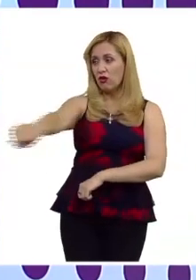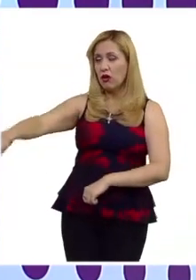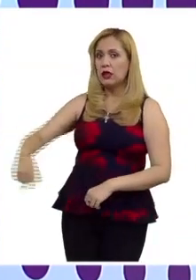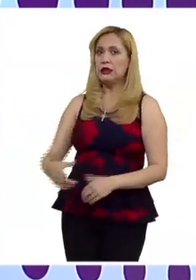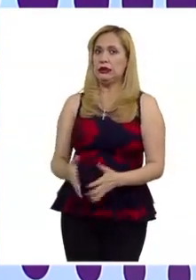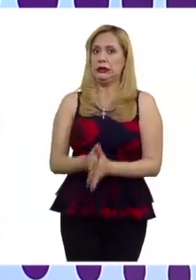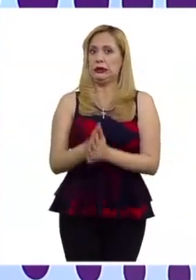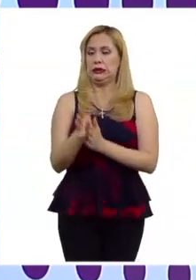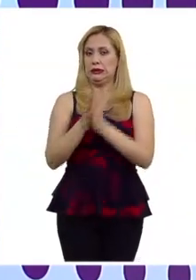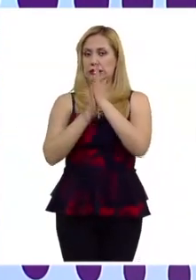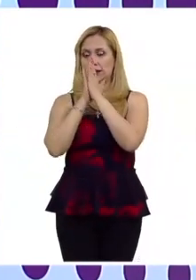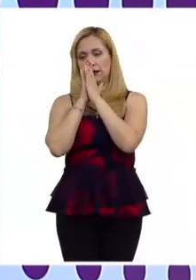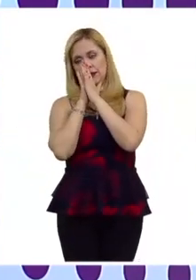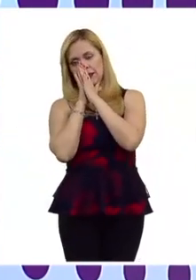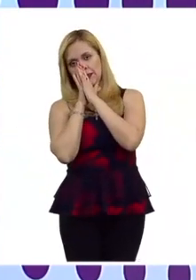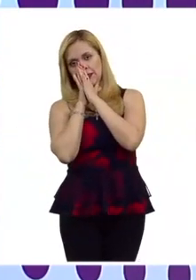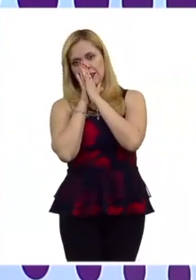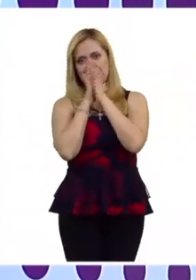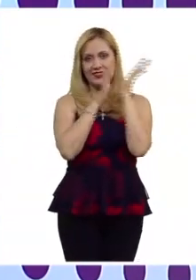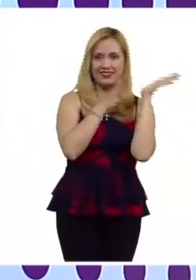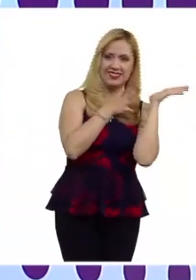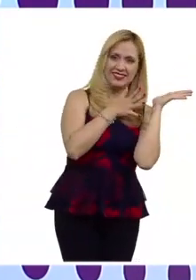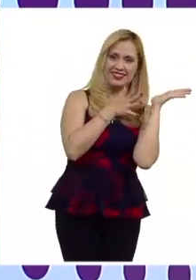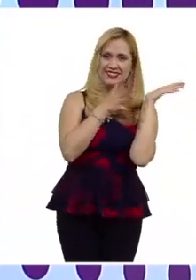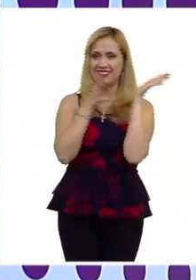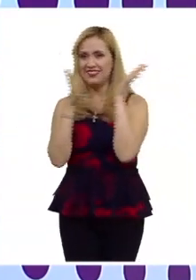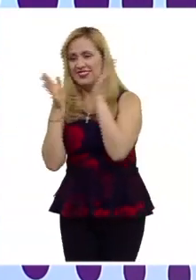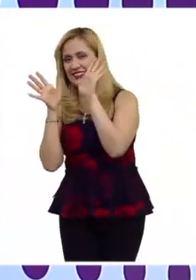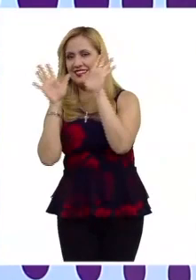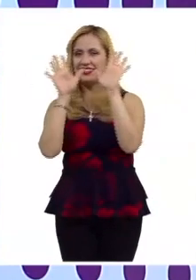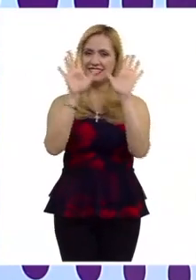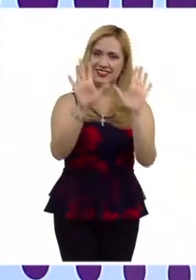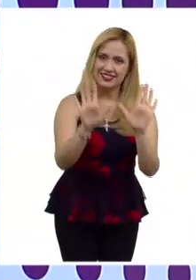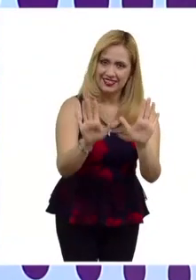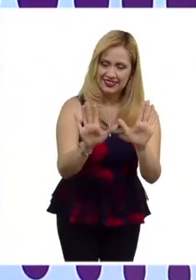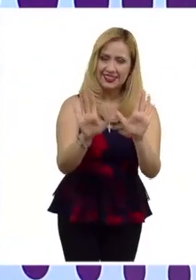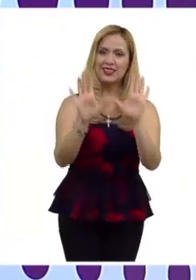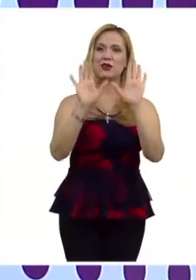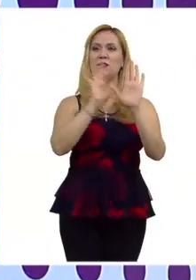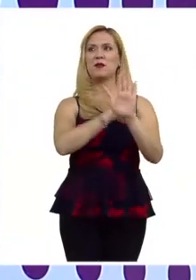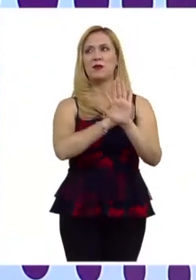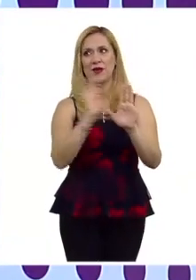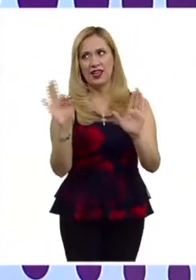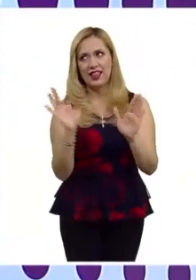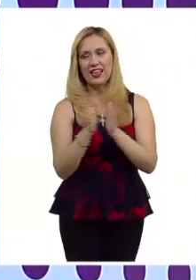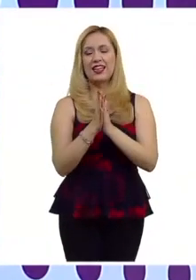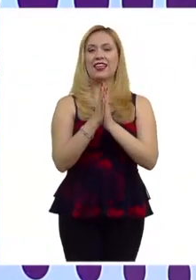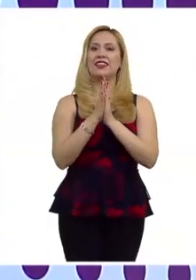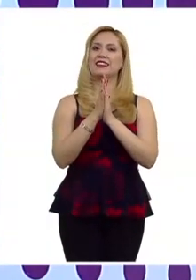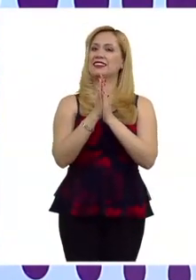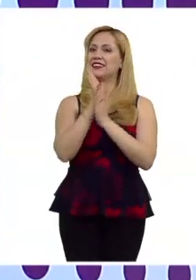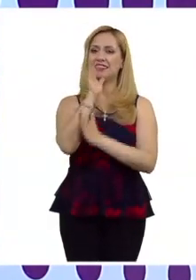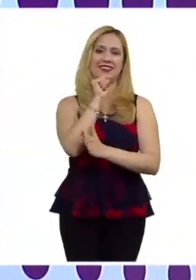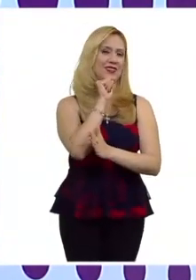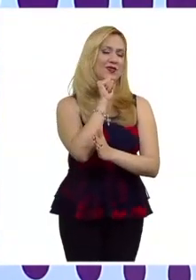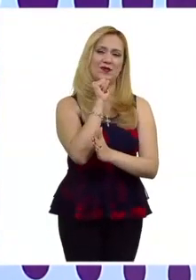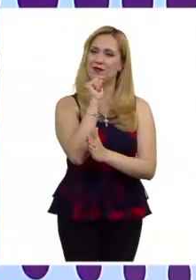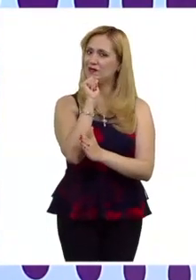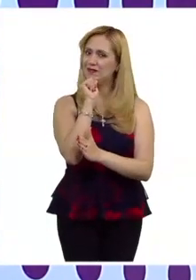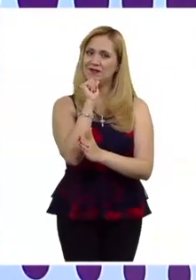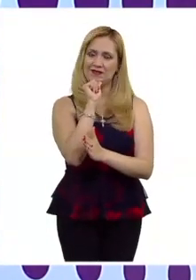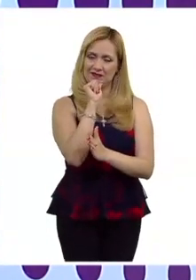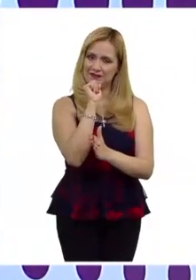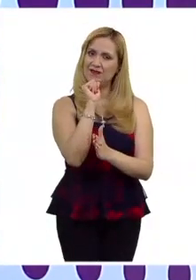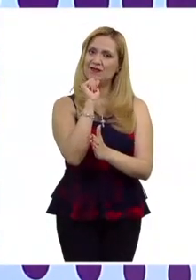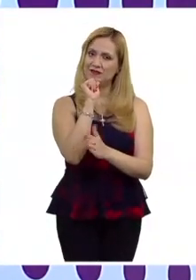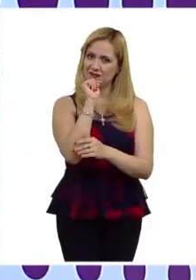tatuajes pues a esa libertad de expresión libre desarrollo de la personalidad pues puede ser restringida y por